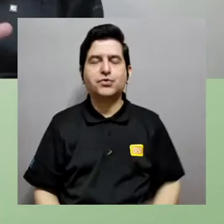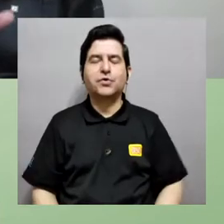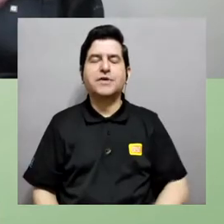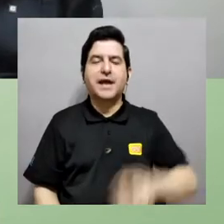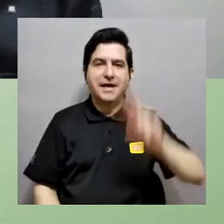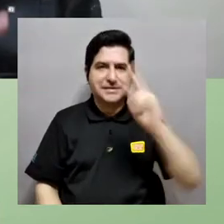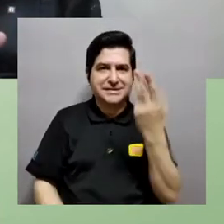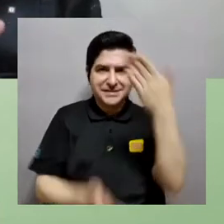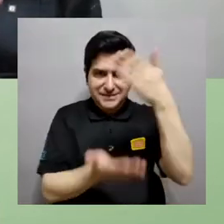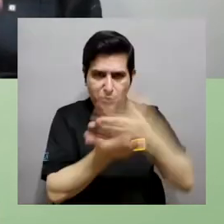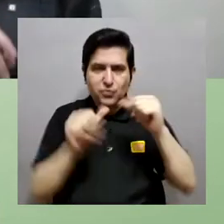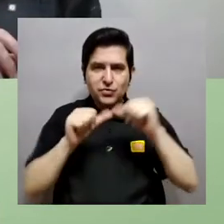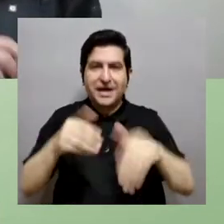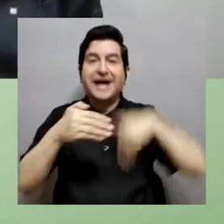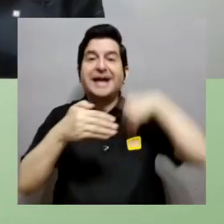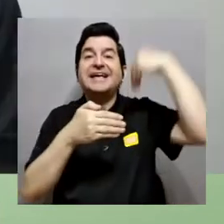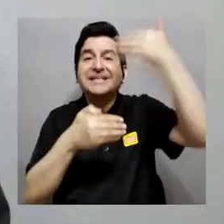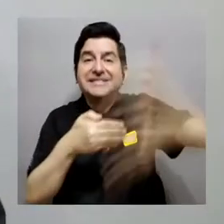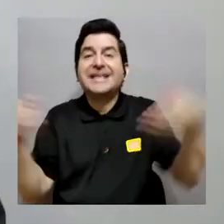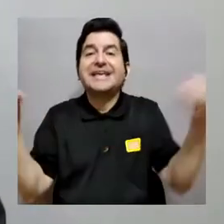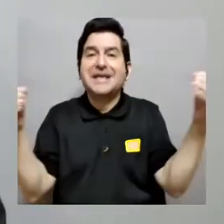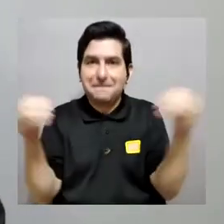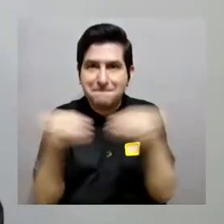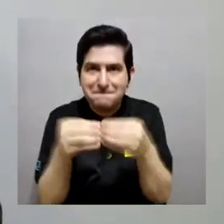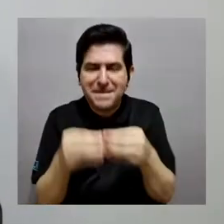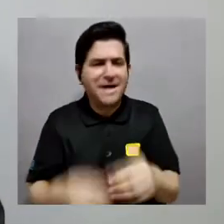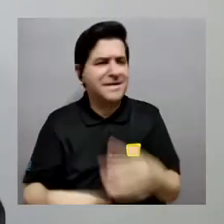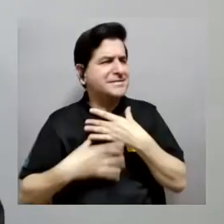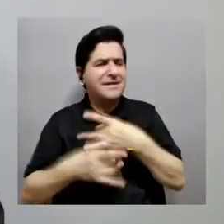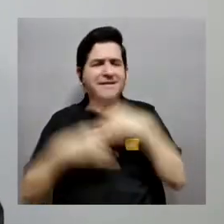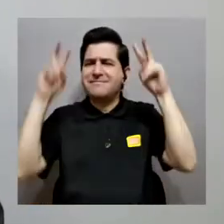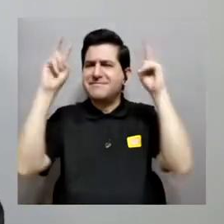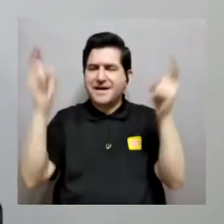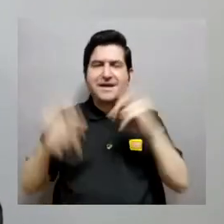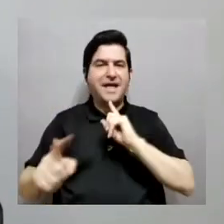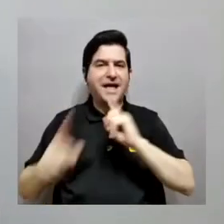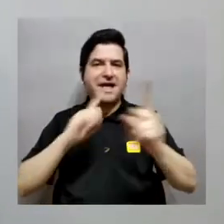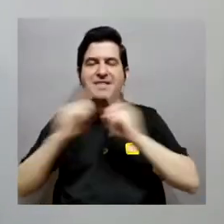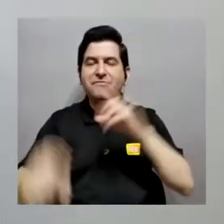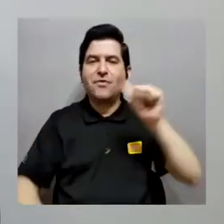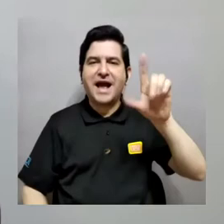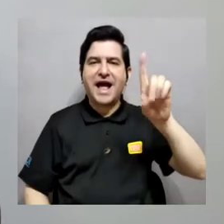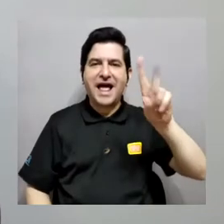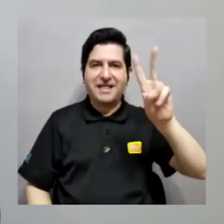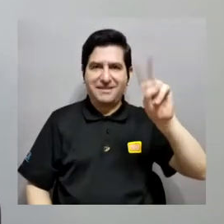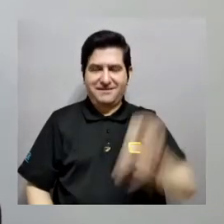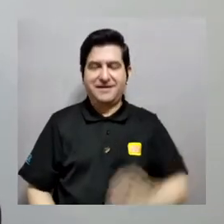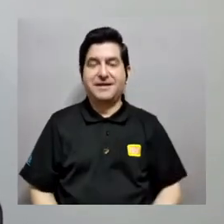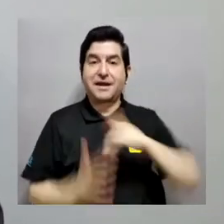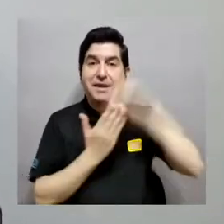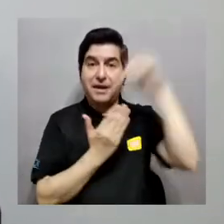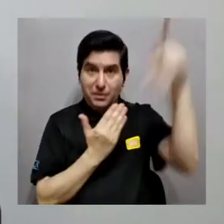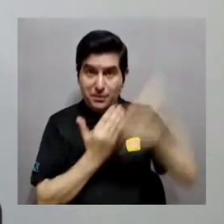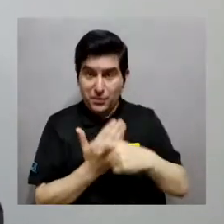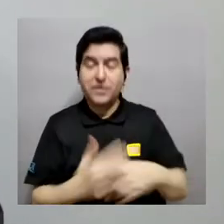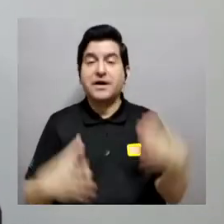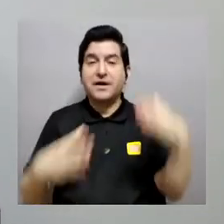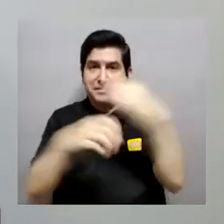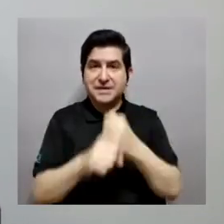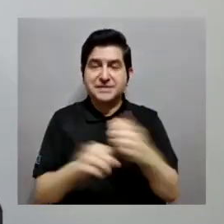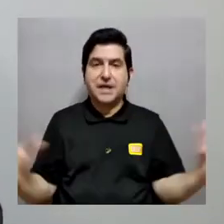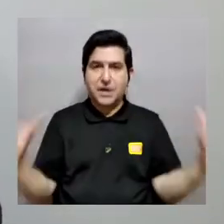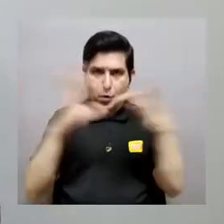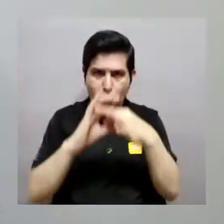bueno, por este momento vamos a hacer una pequeña pausa y ya regresamos con más apasionantes temas